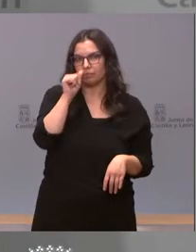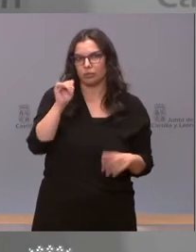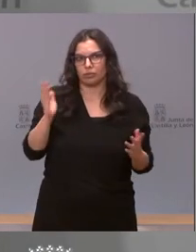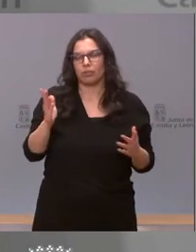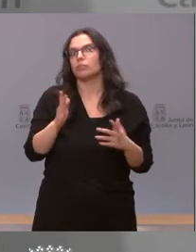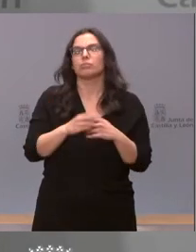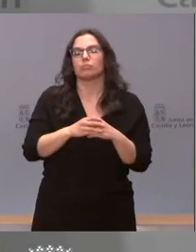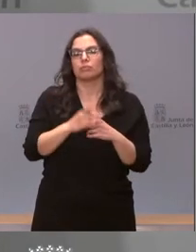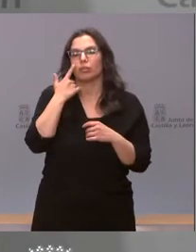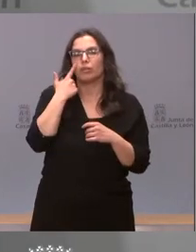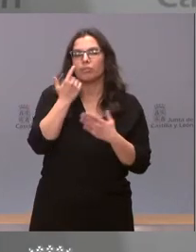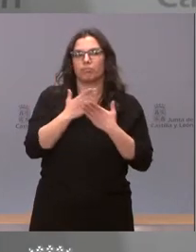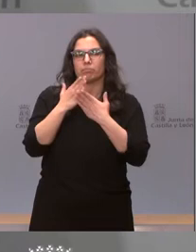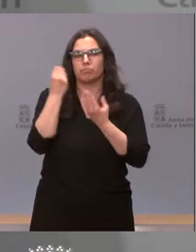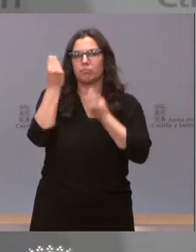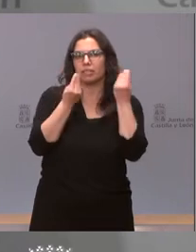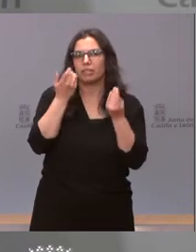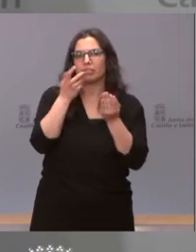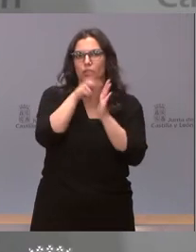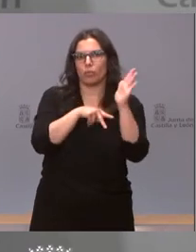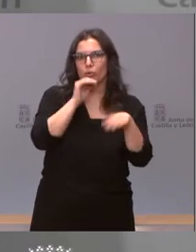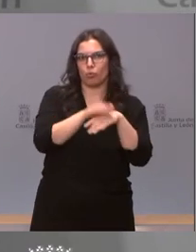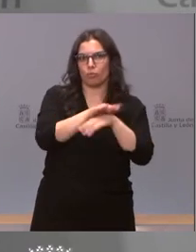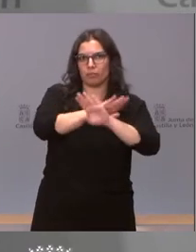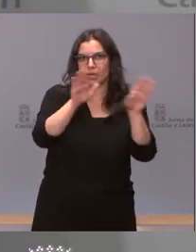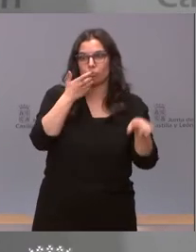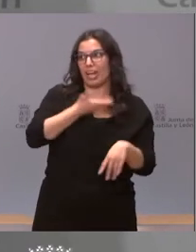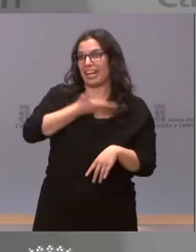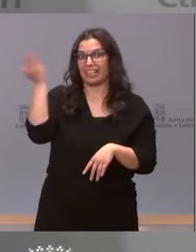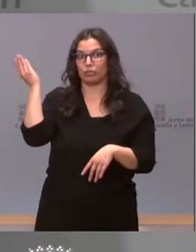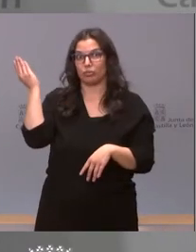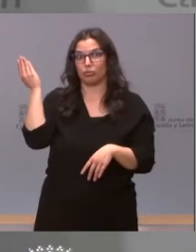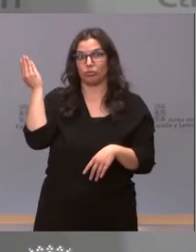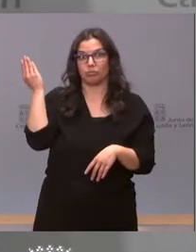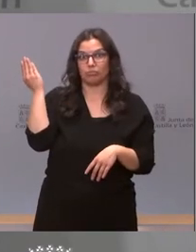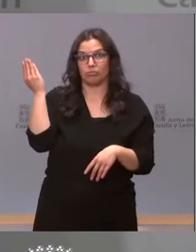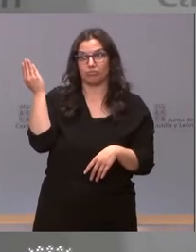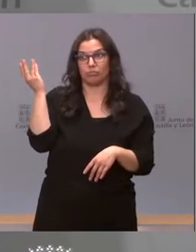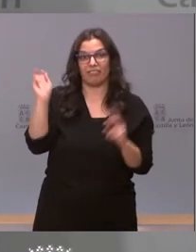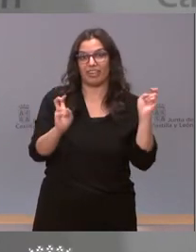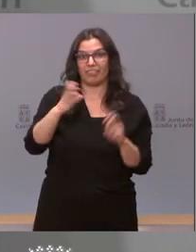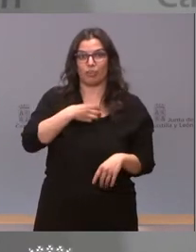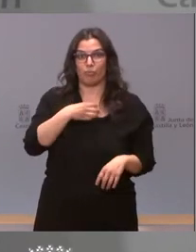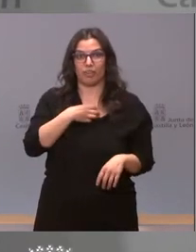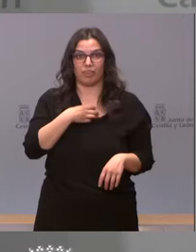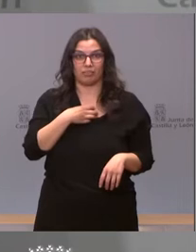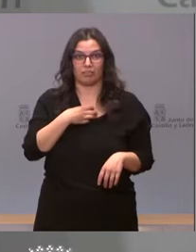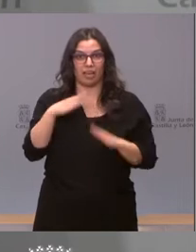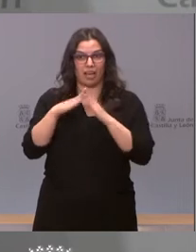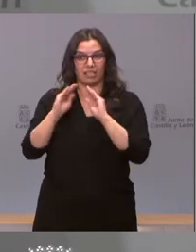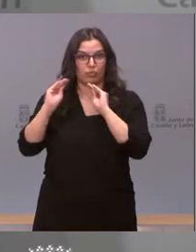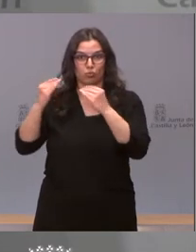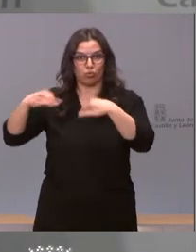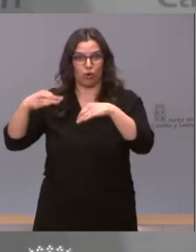en esta situación. Porque los demás no deben de moverse más allá de su domicilio habitual.